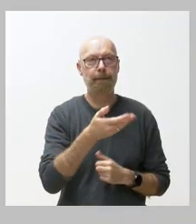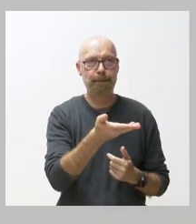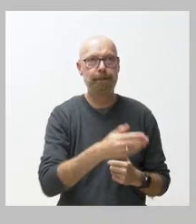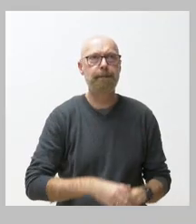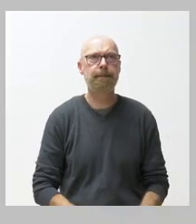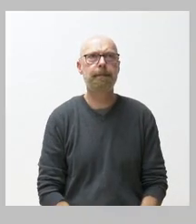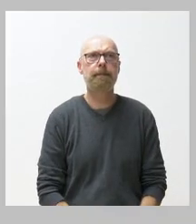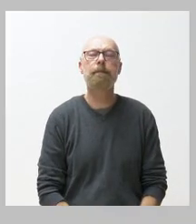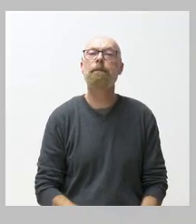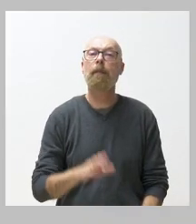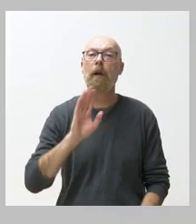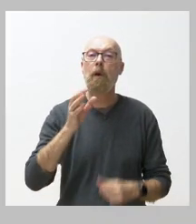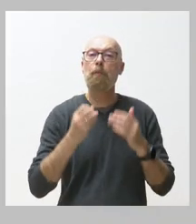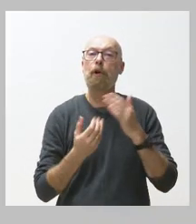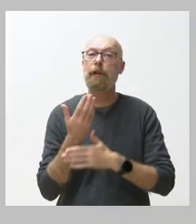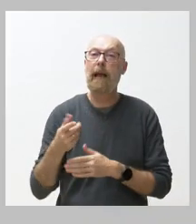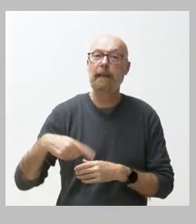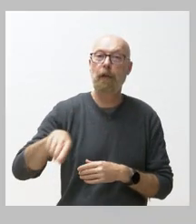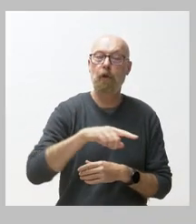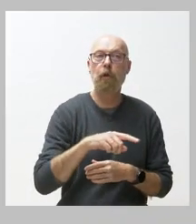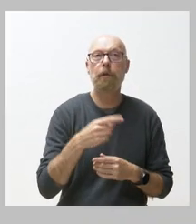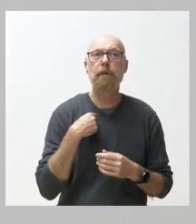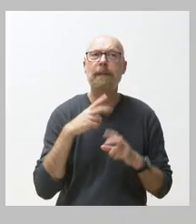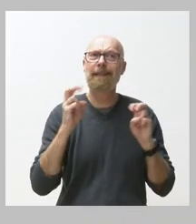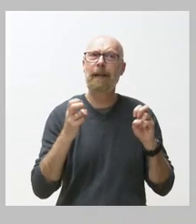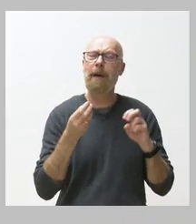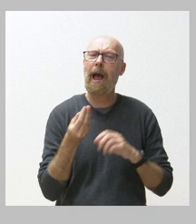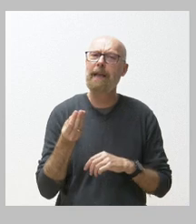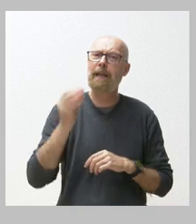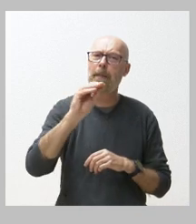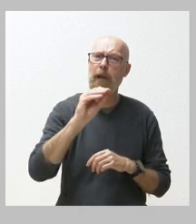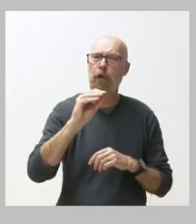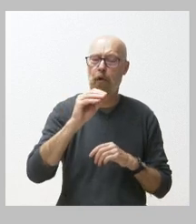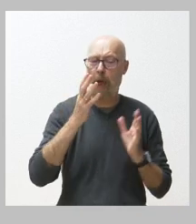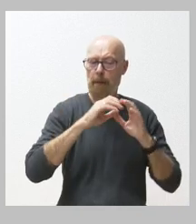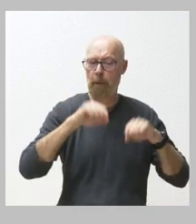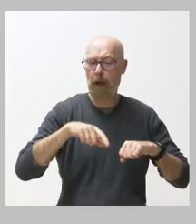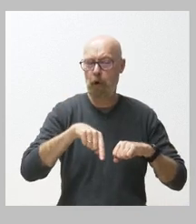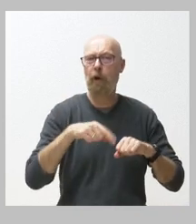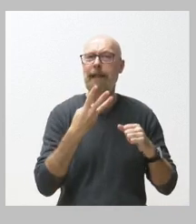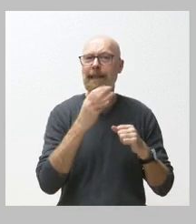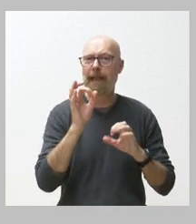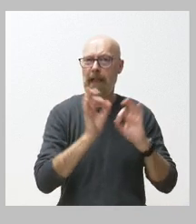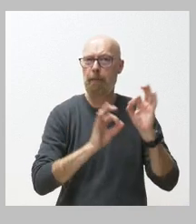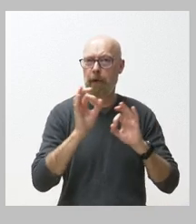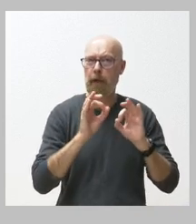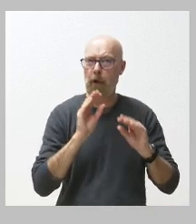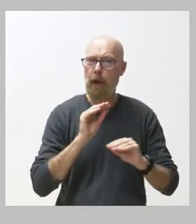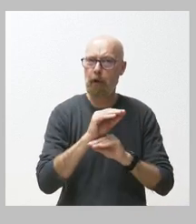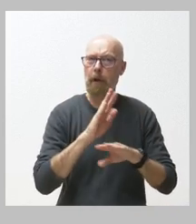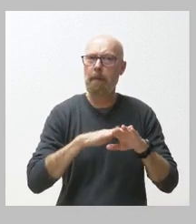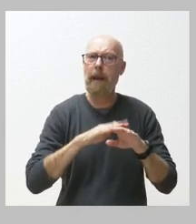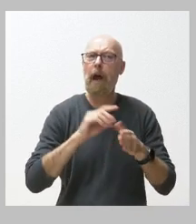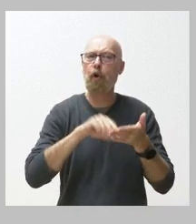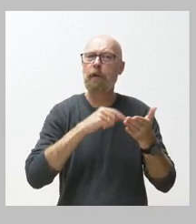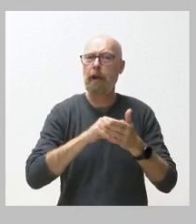hola muy buenos días a todos en cuanto al incremento aprobado hoy del 30% de las ayudas para la contratación de desempleados